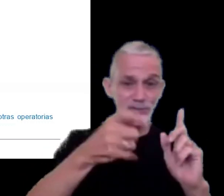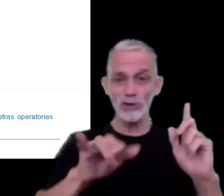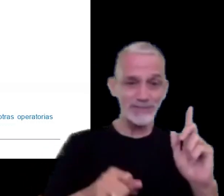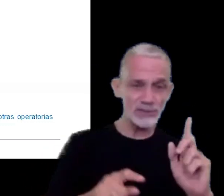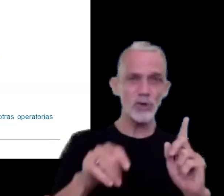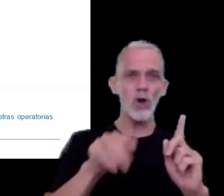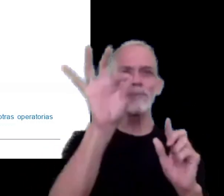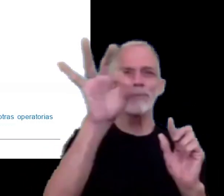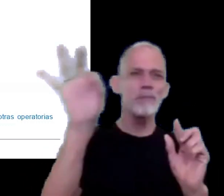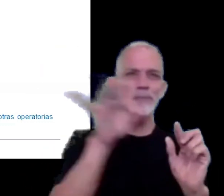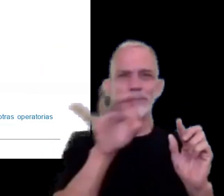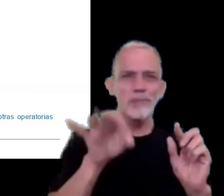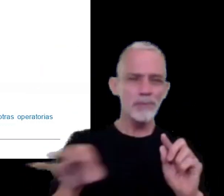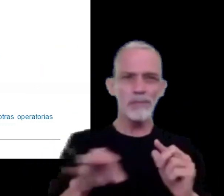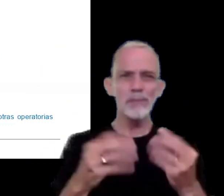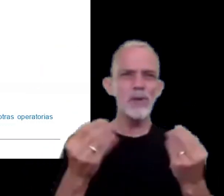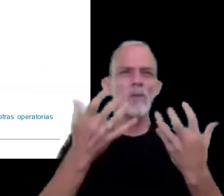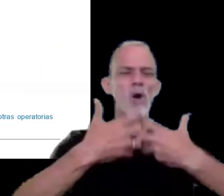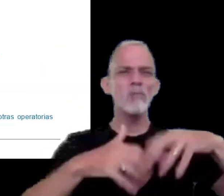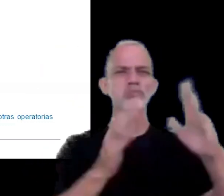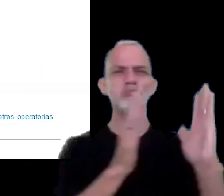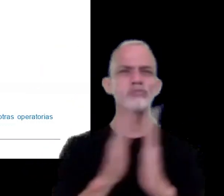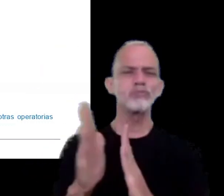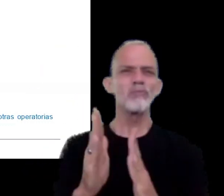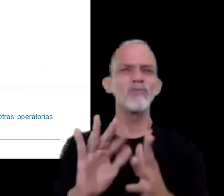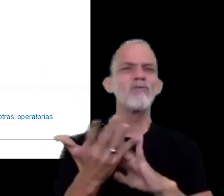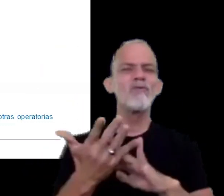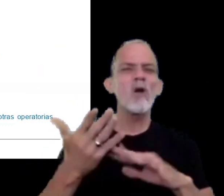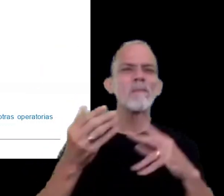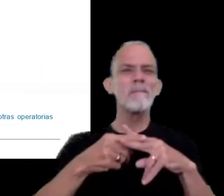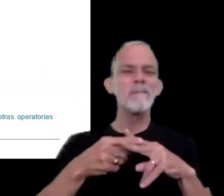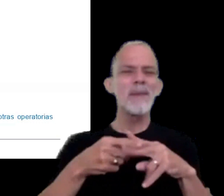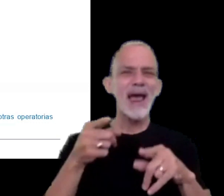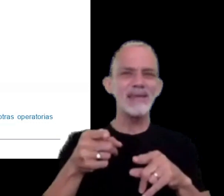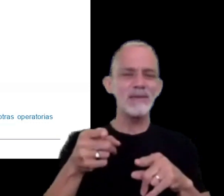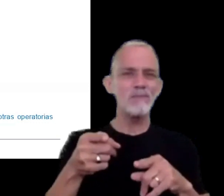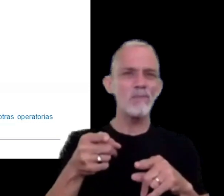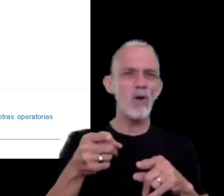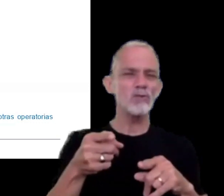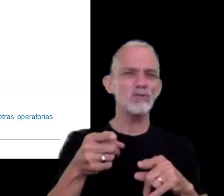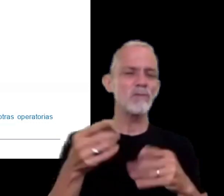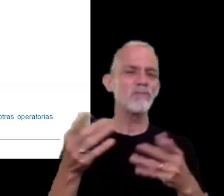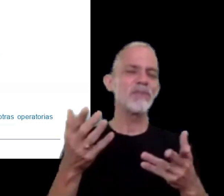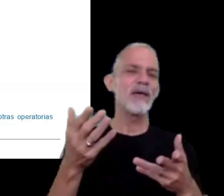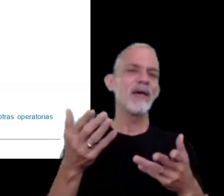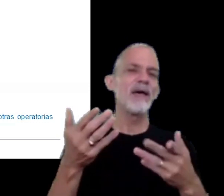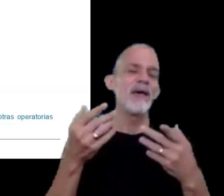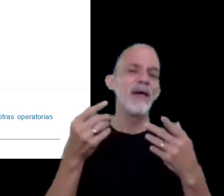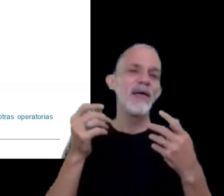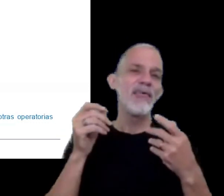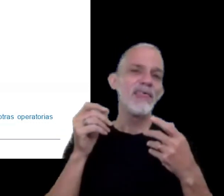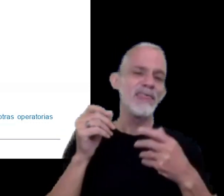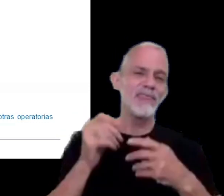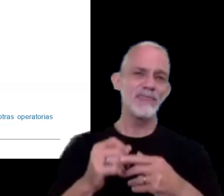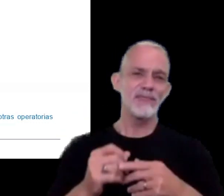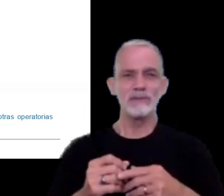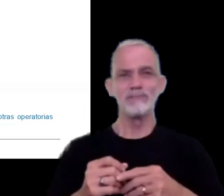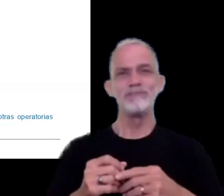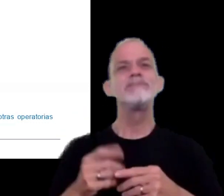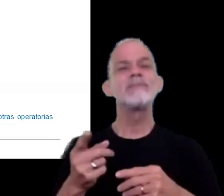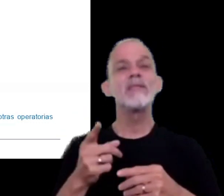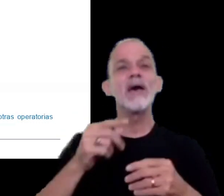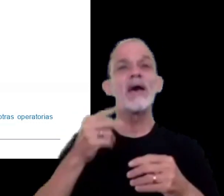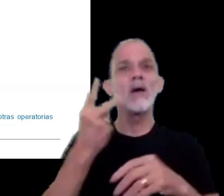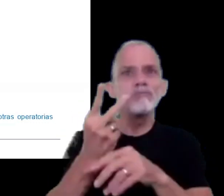esquemas o mecanismos de ya sea de doble